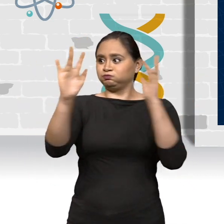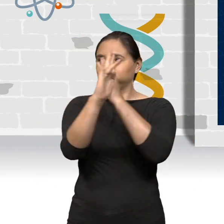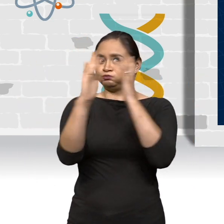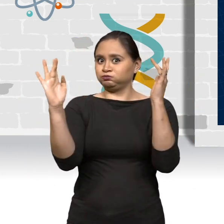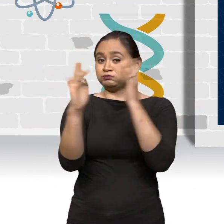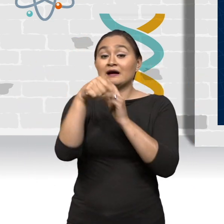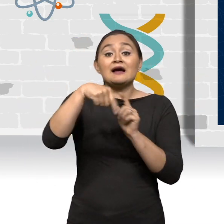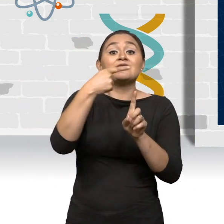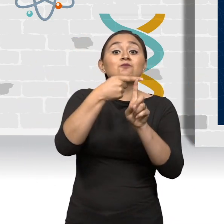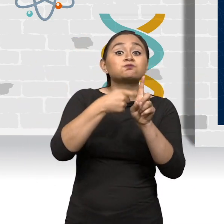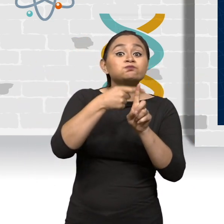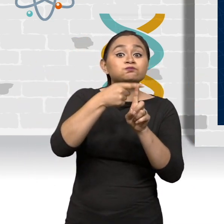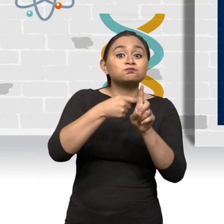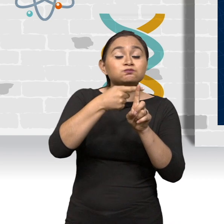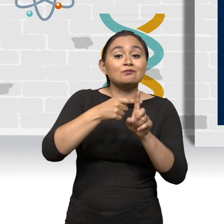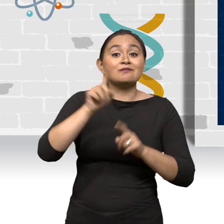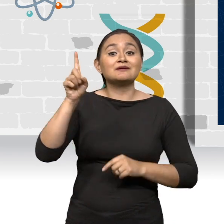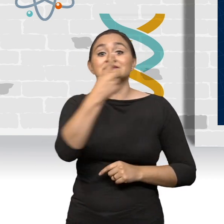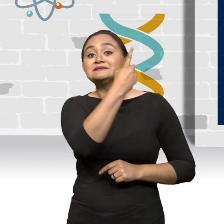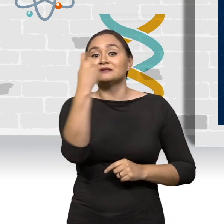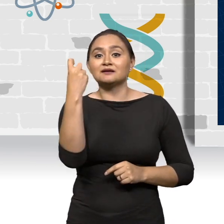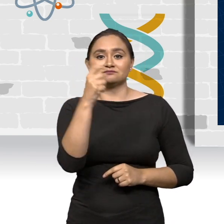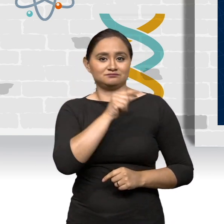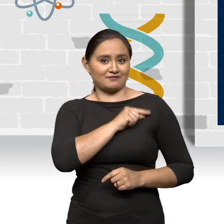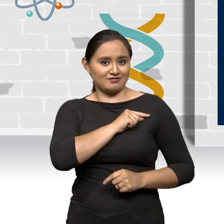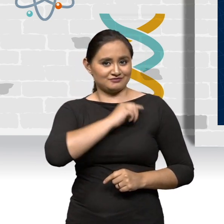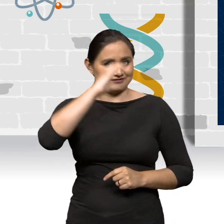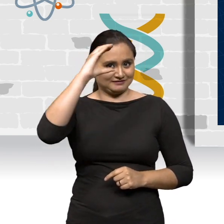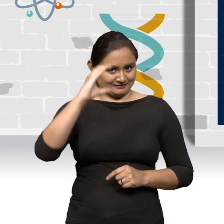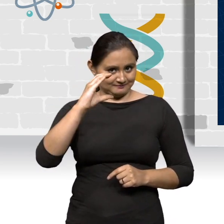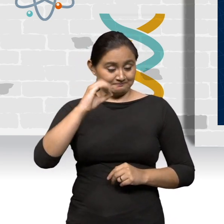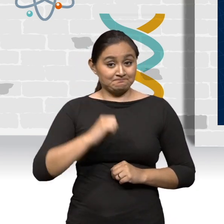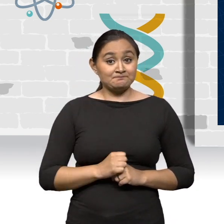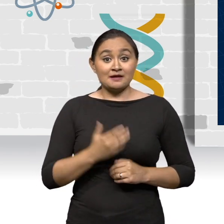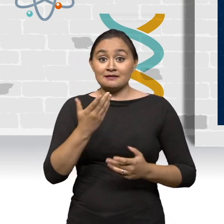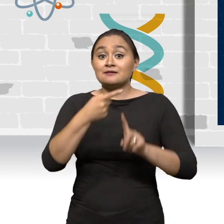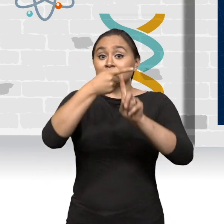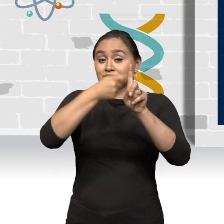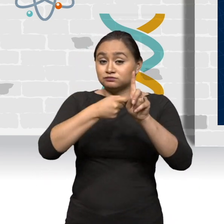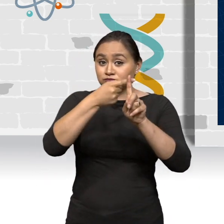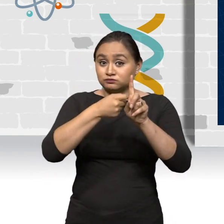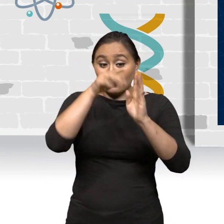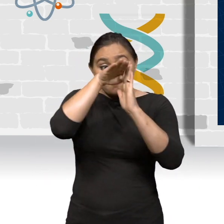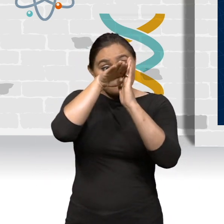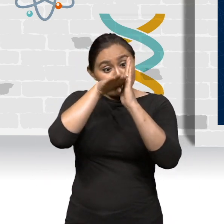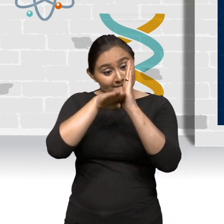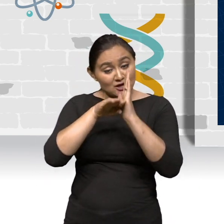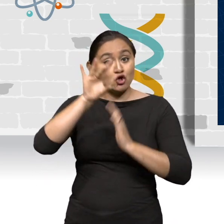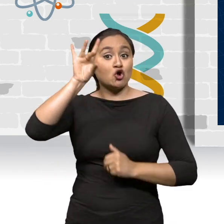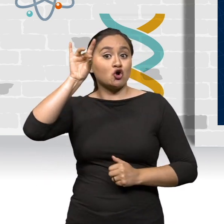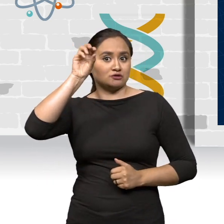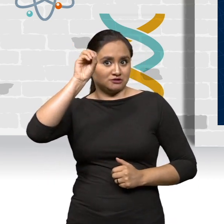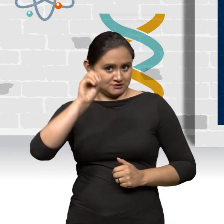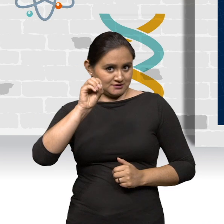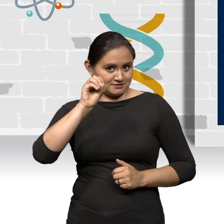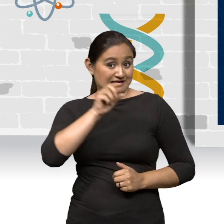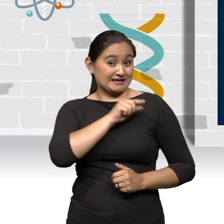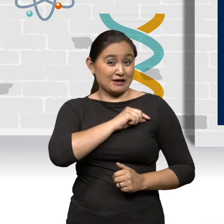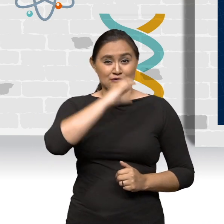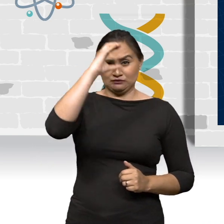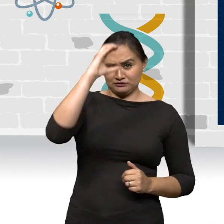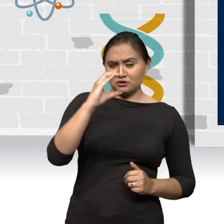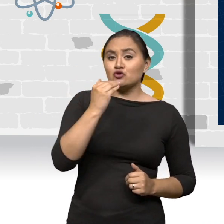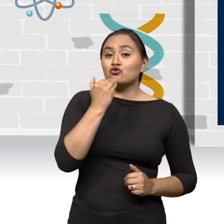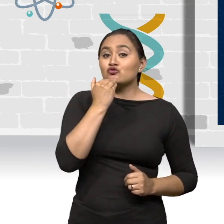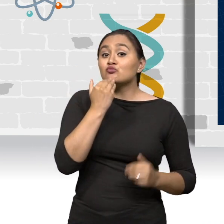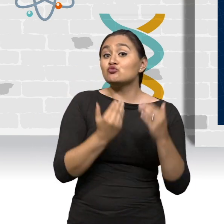interior se encuentra a una temperatura de 100 grados centígrados. Si se hace descender su temperatura a 80 grados centígrados,